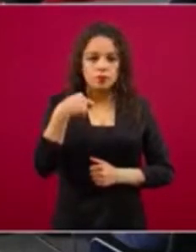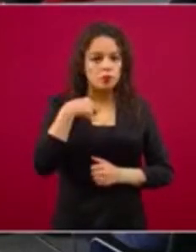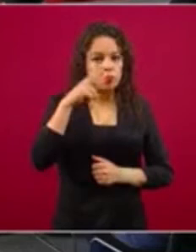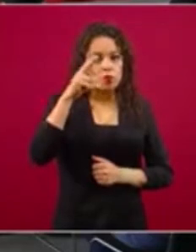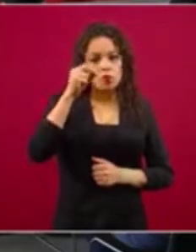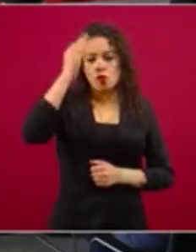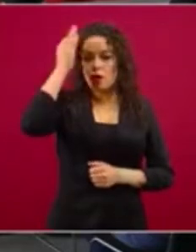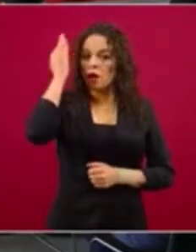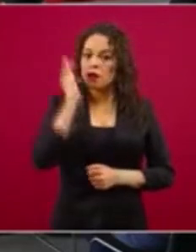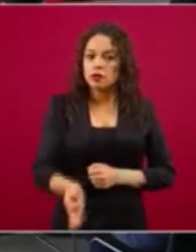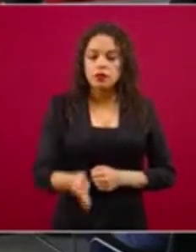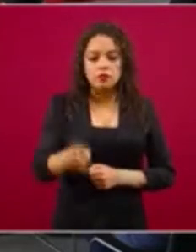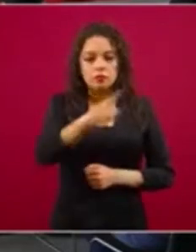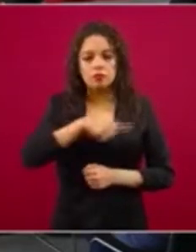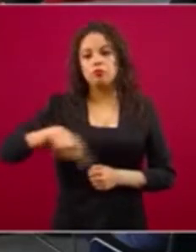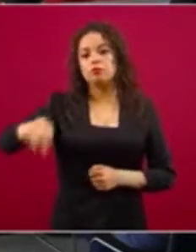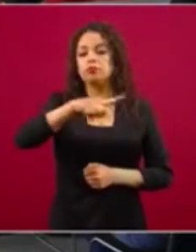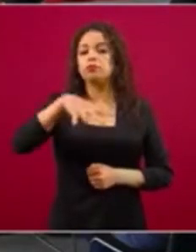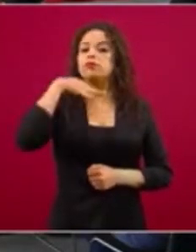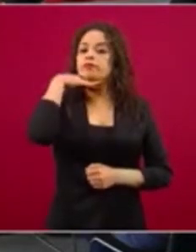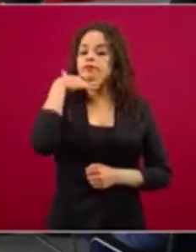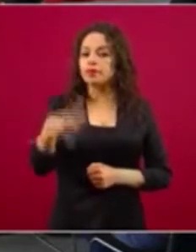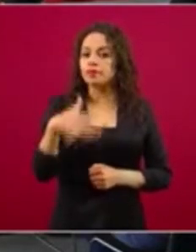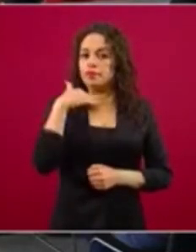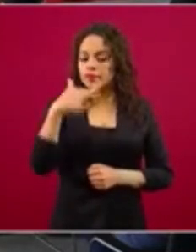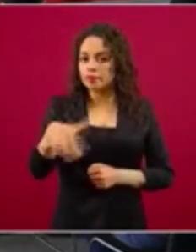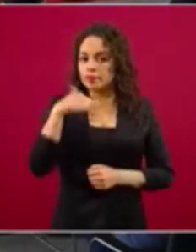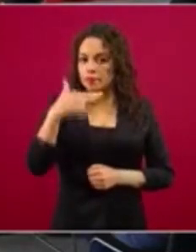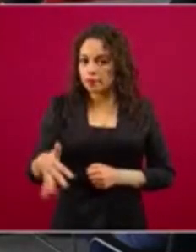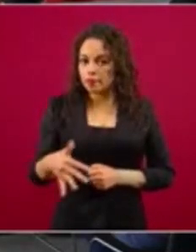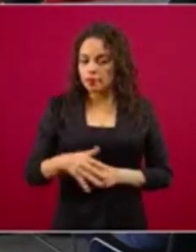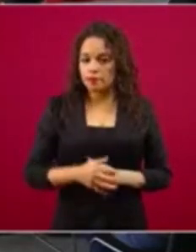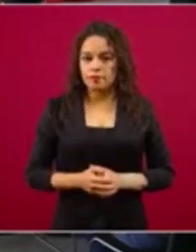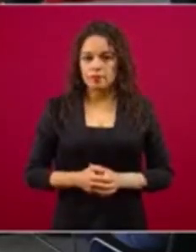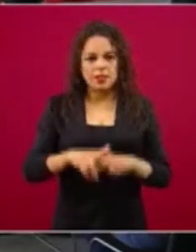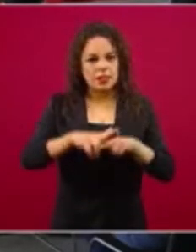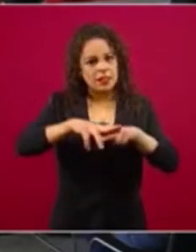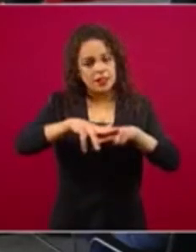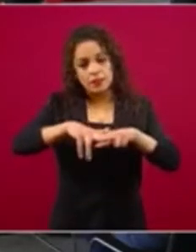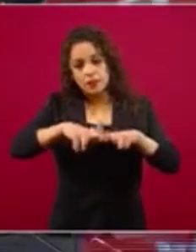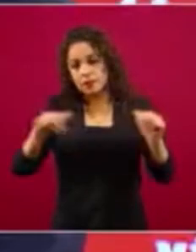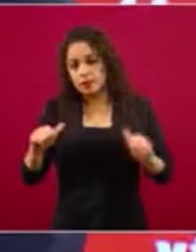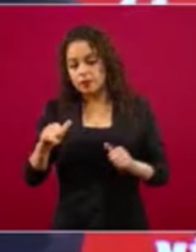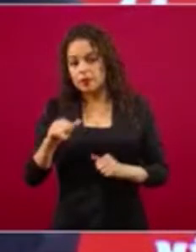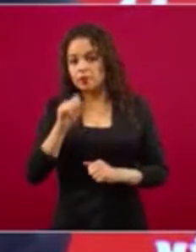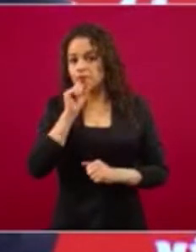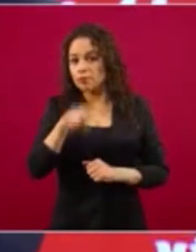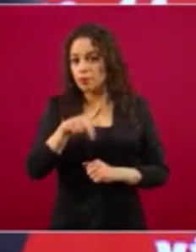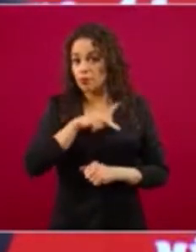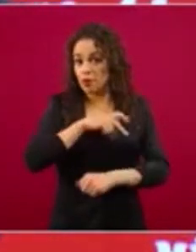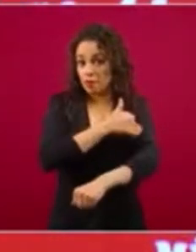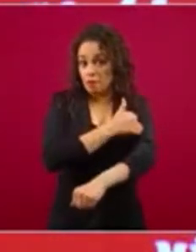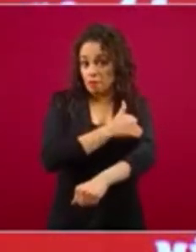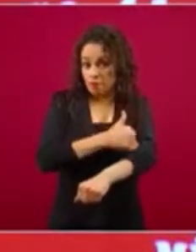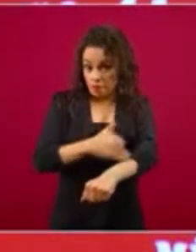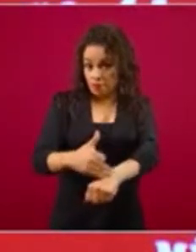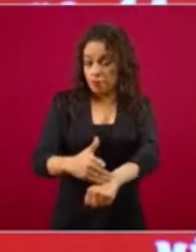ni siquiera de mi familia, que sólo